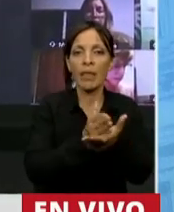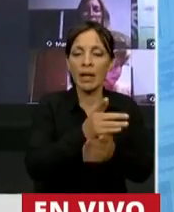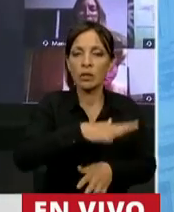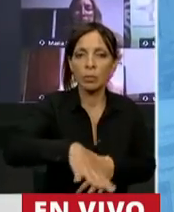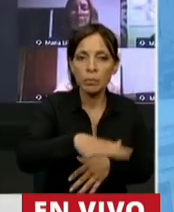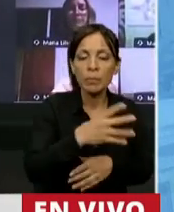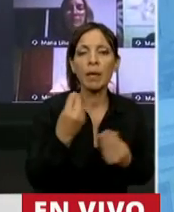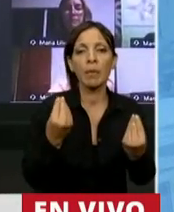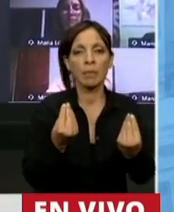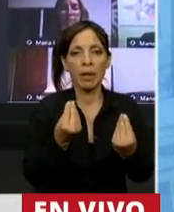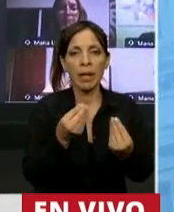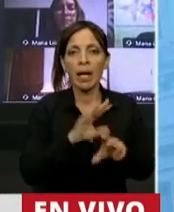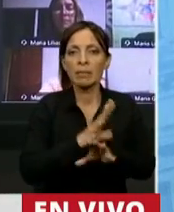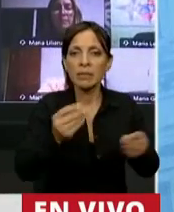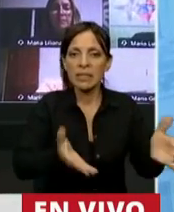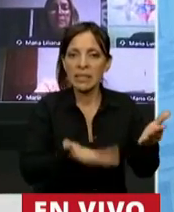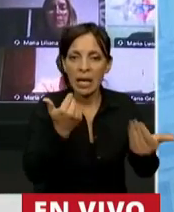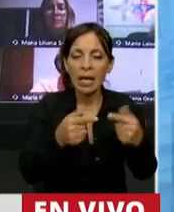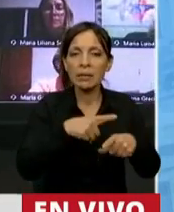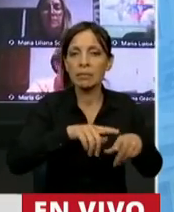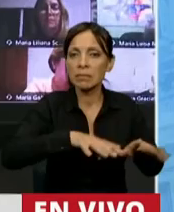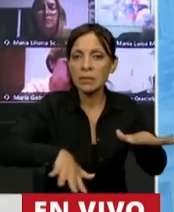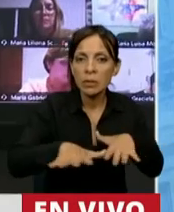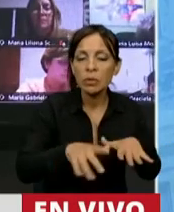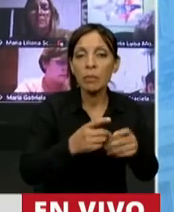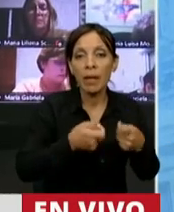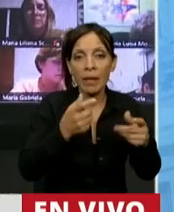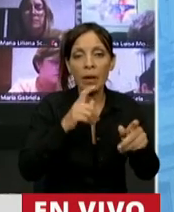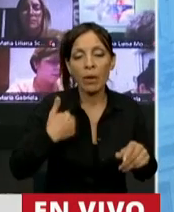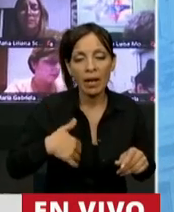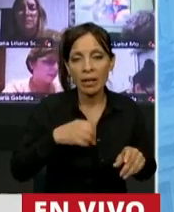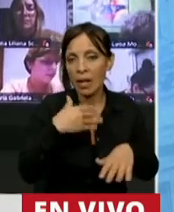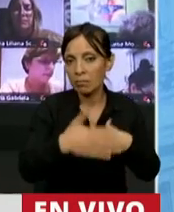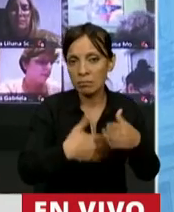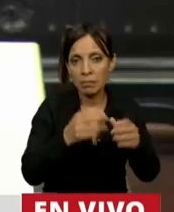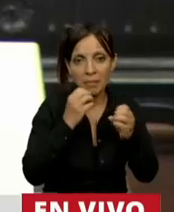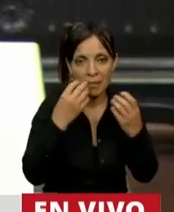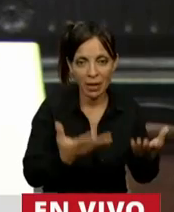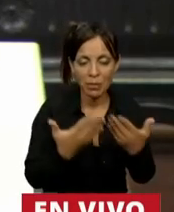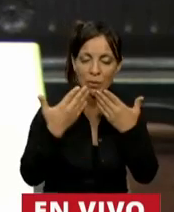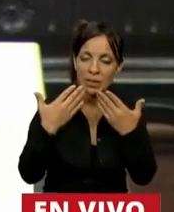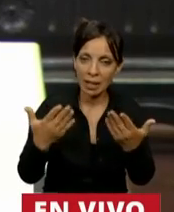para sacarlo de la situación en que lo han dejado y para poder hacer de esta Argentina una Argentina mejor. Gracias, señor Presidente.